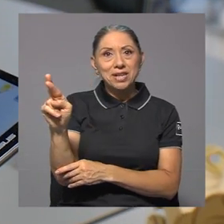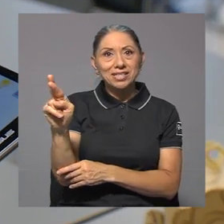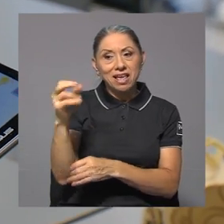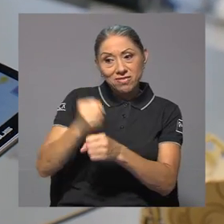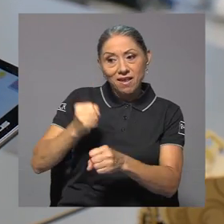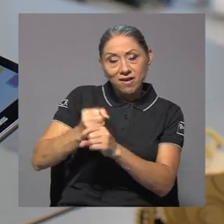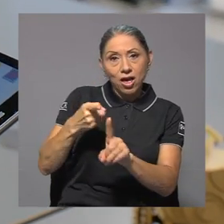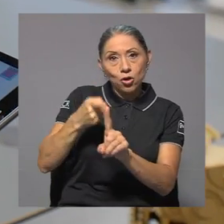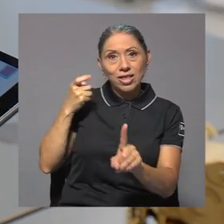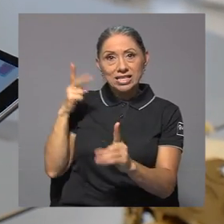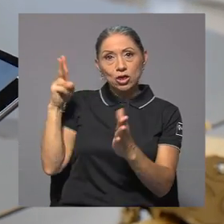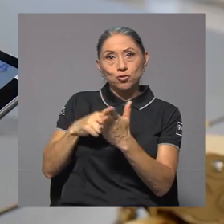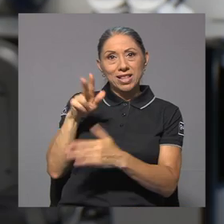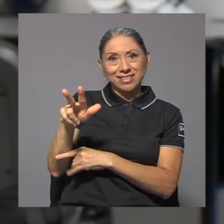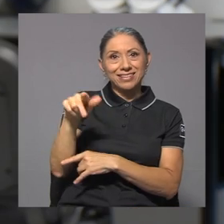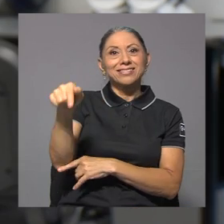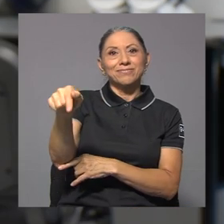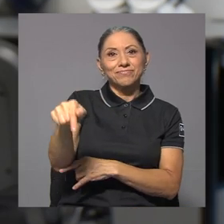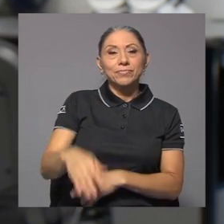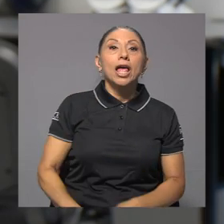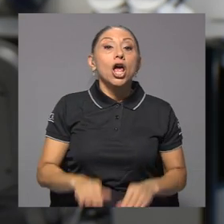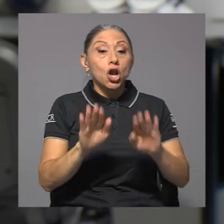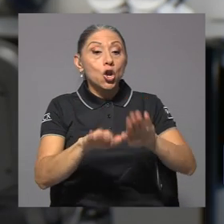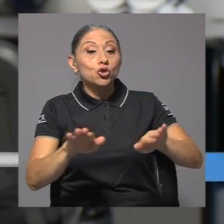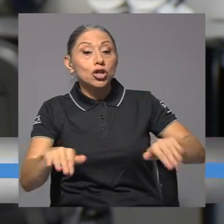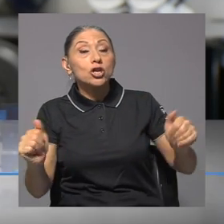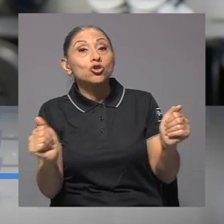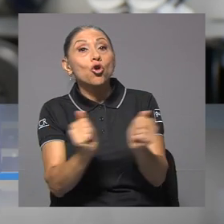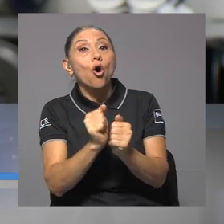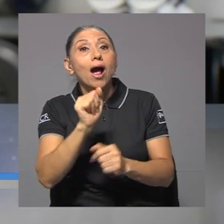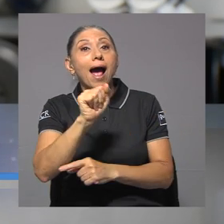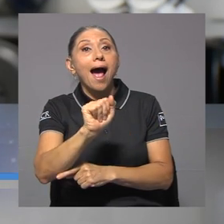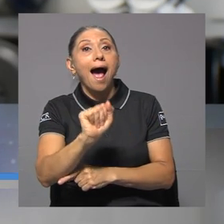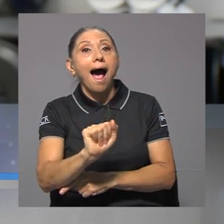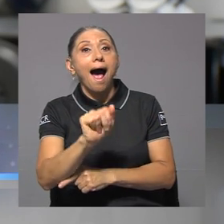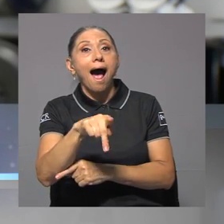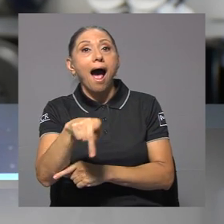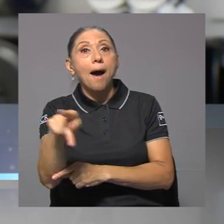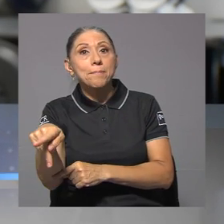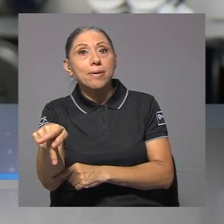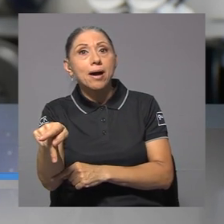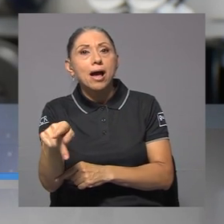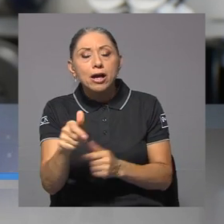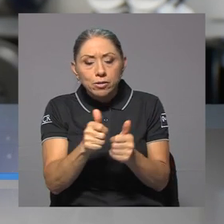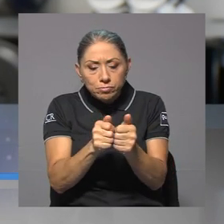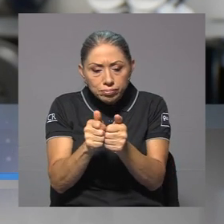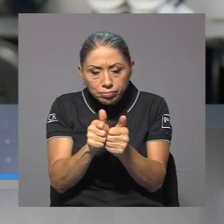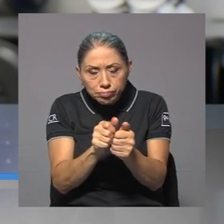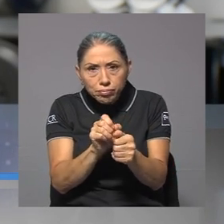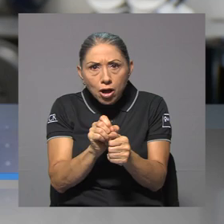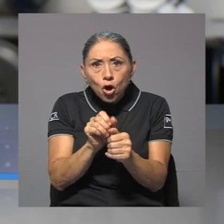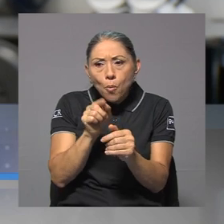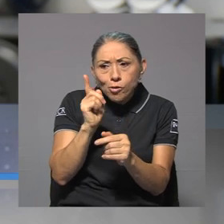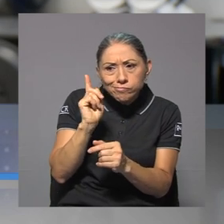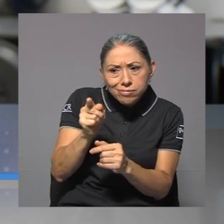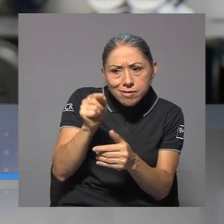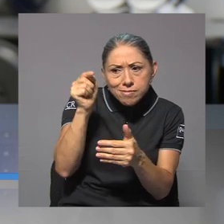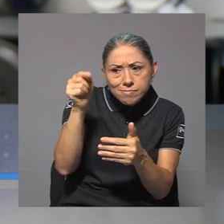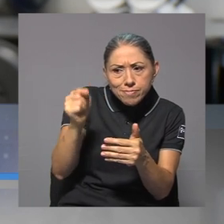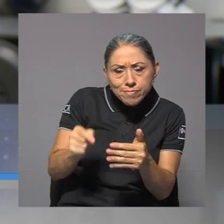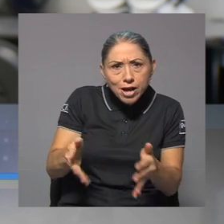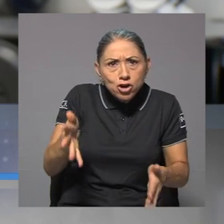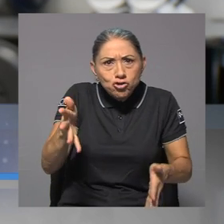desde el año 2003. Los niños, mediante las aplicaciones móviles, le dan una serie de comandos, de instrucciones al robot,